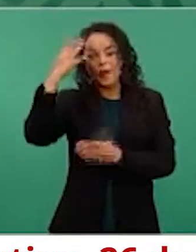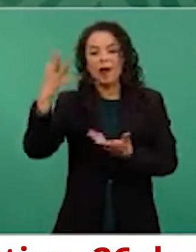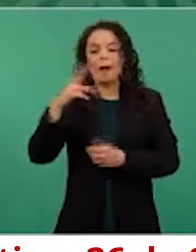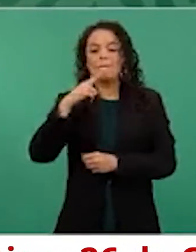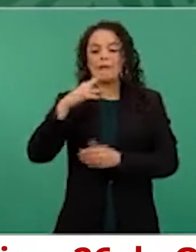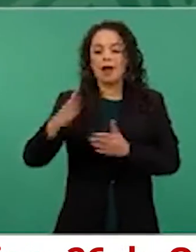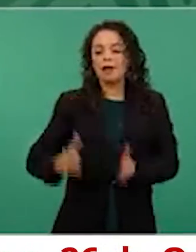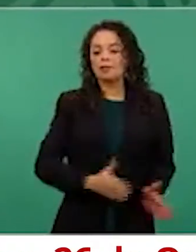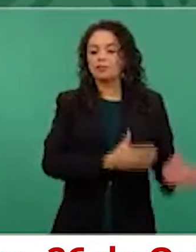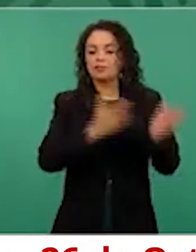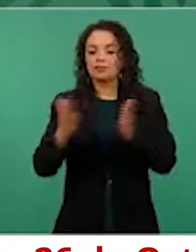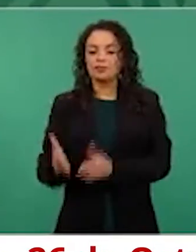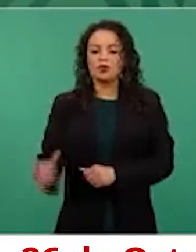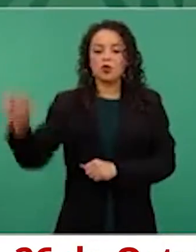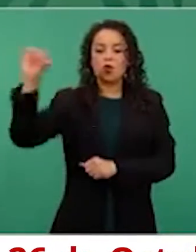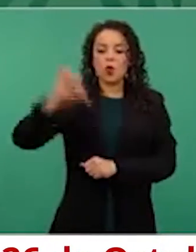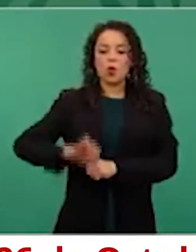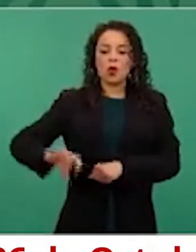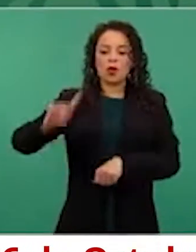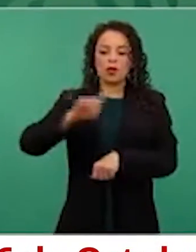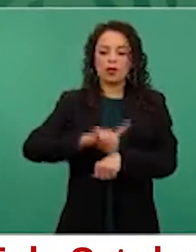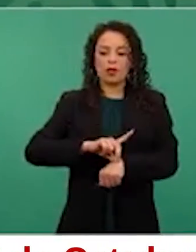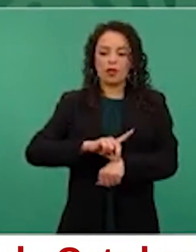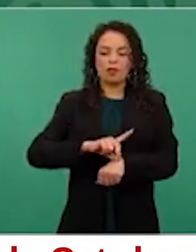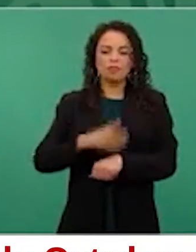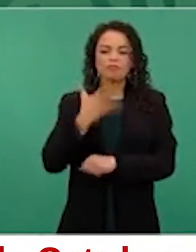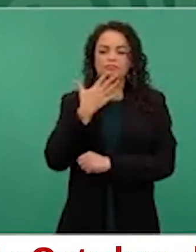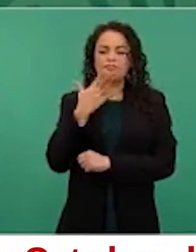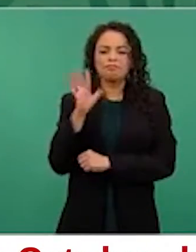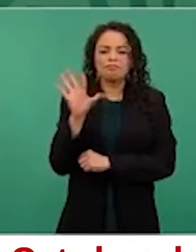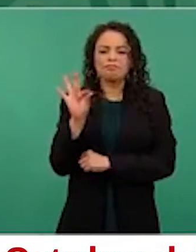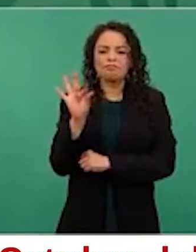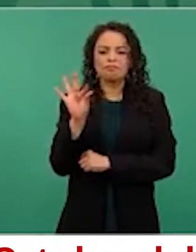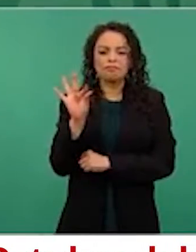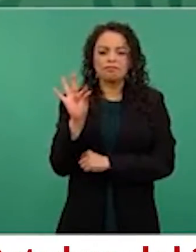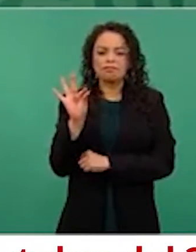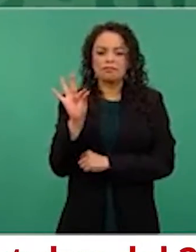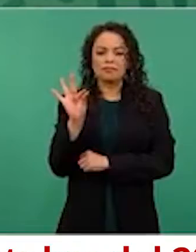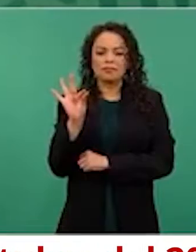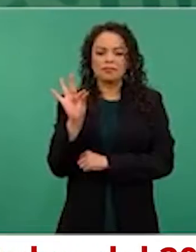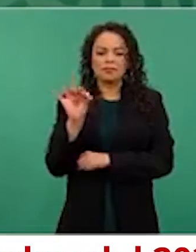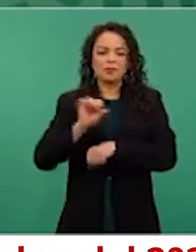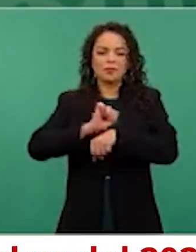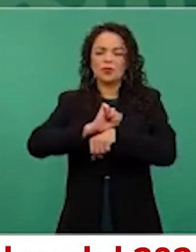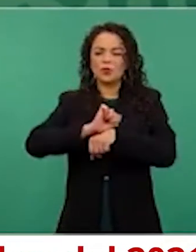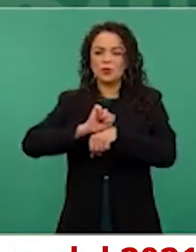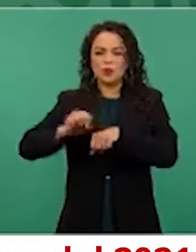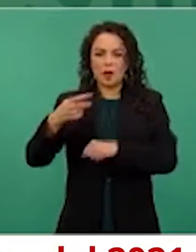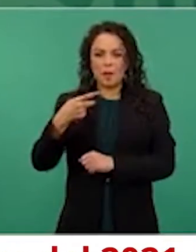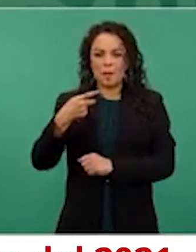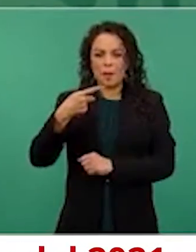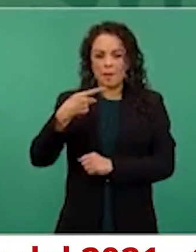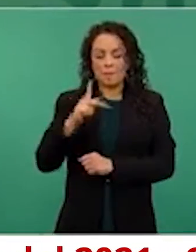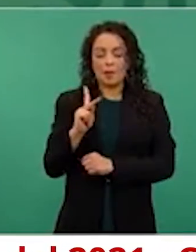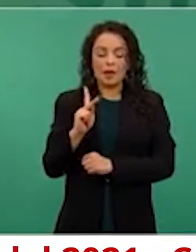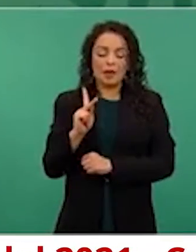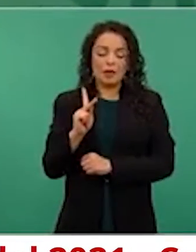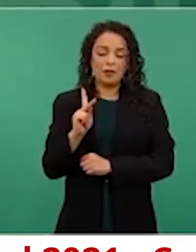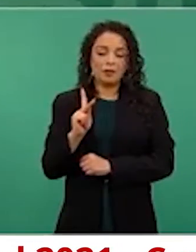esta ceremonia sencilla pero muy